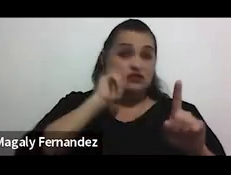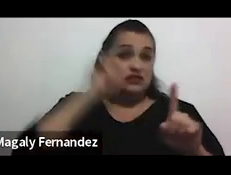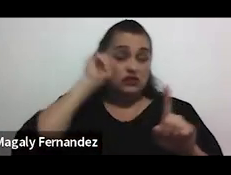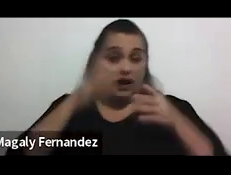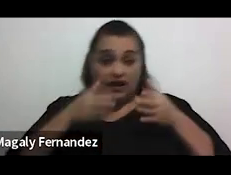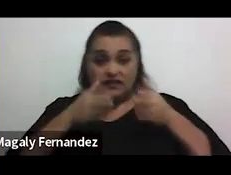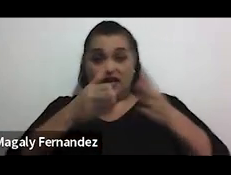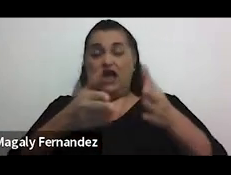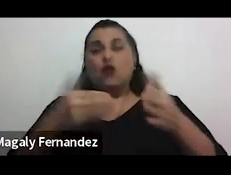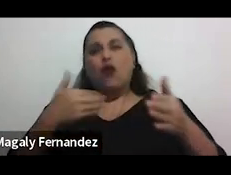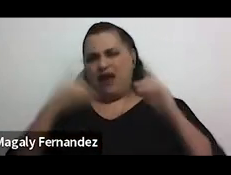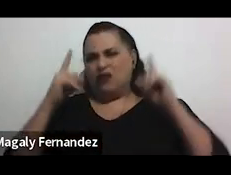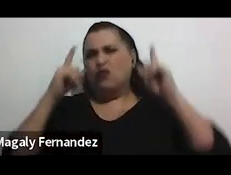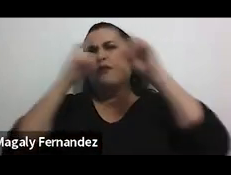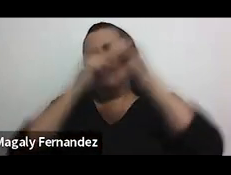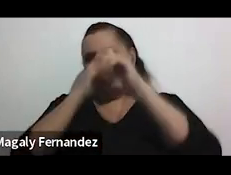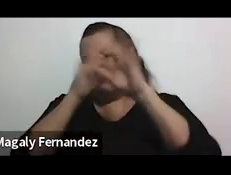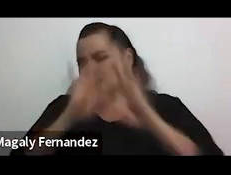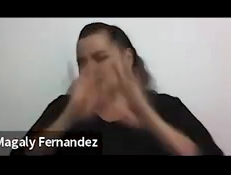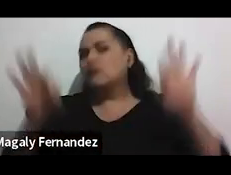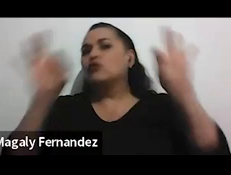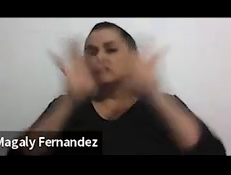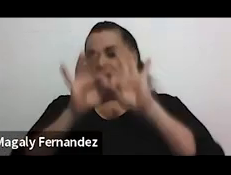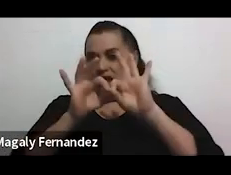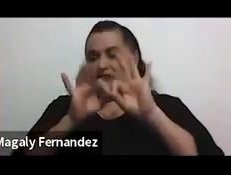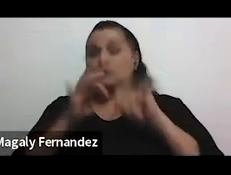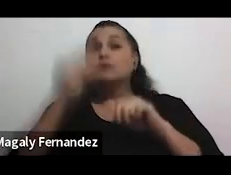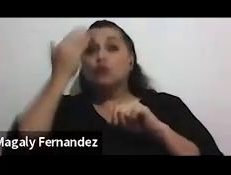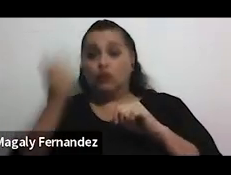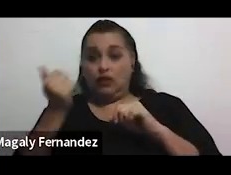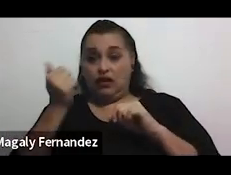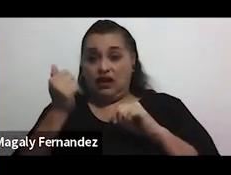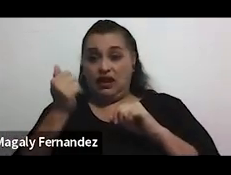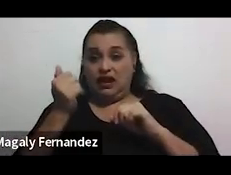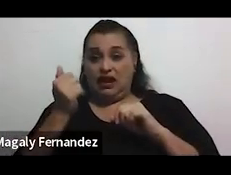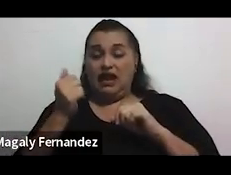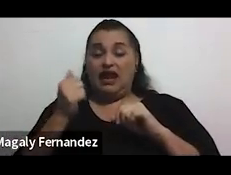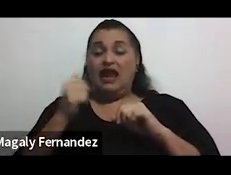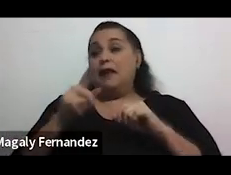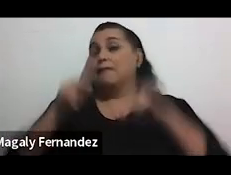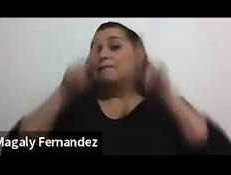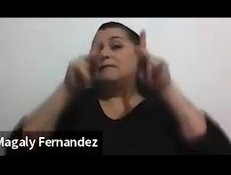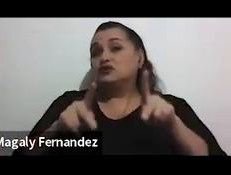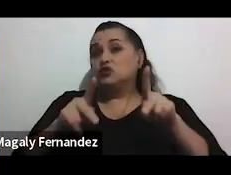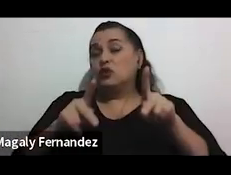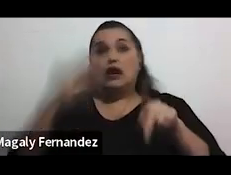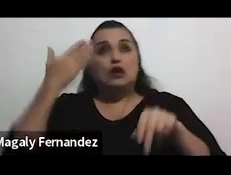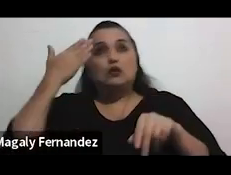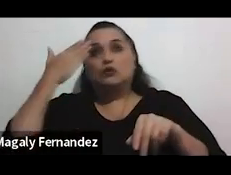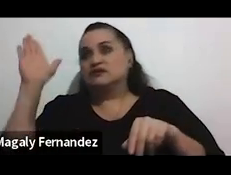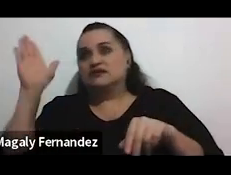hay una complejidad importante en el sentido de que es ejercido por una persona desconocida.